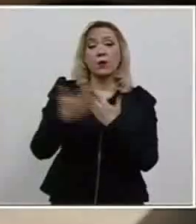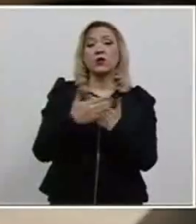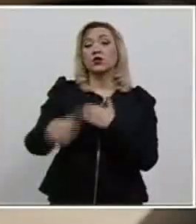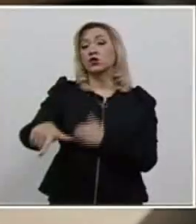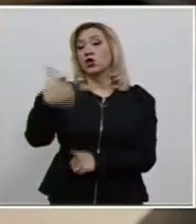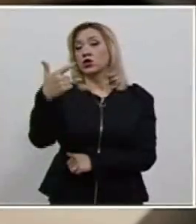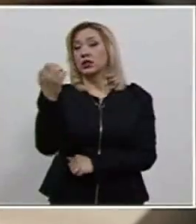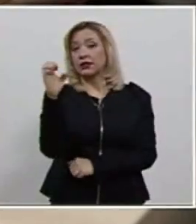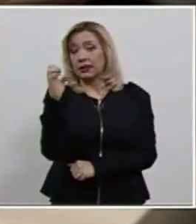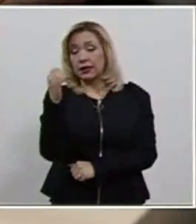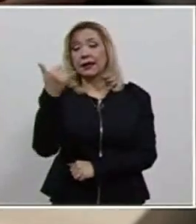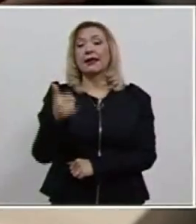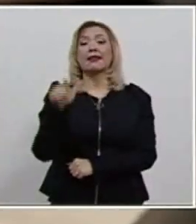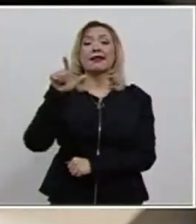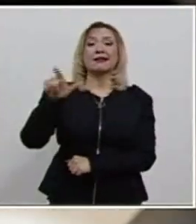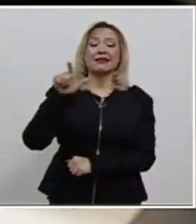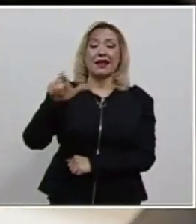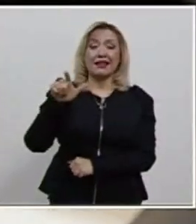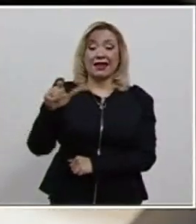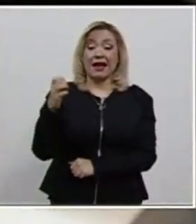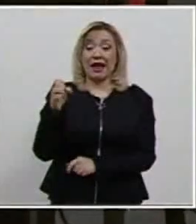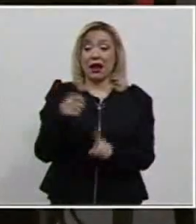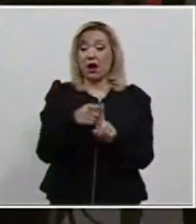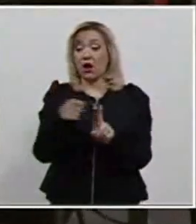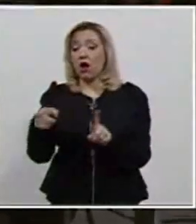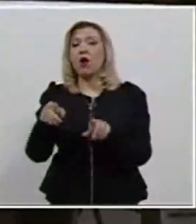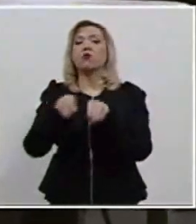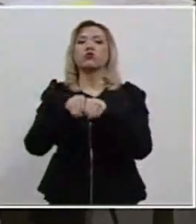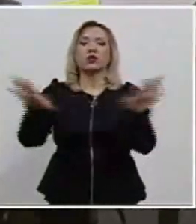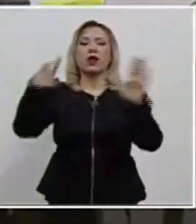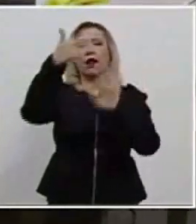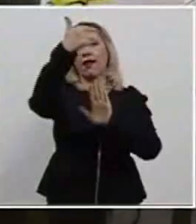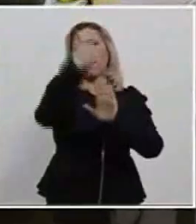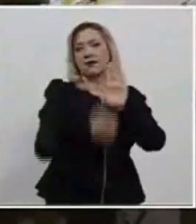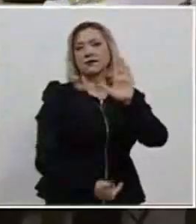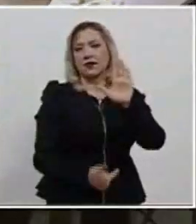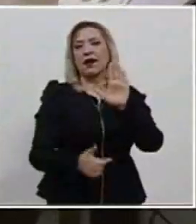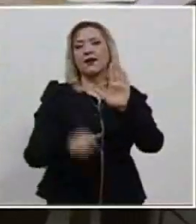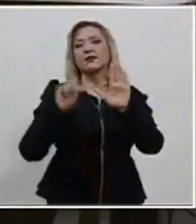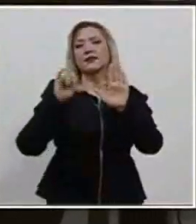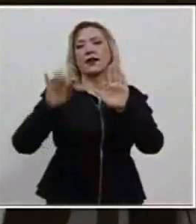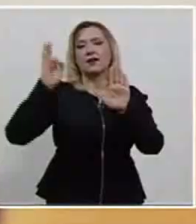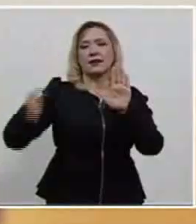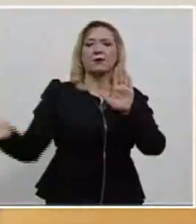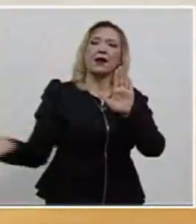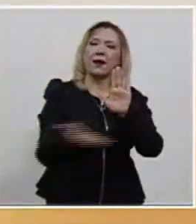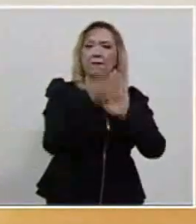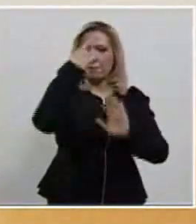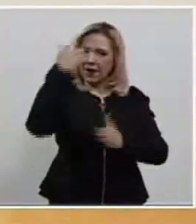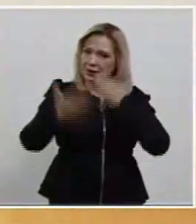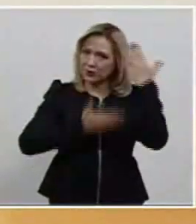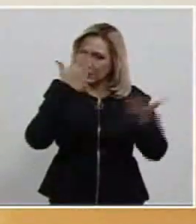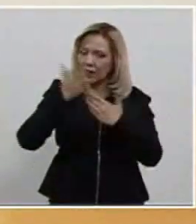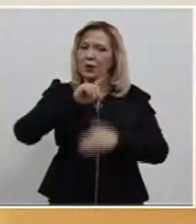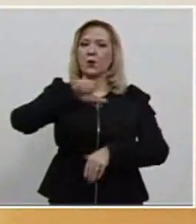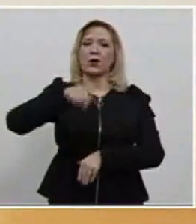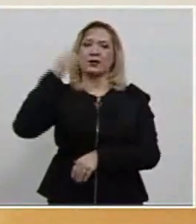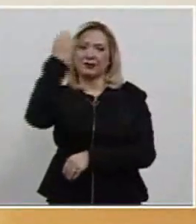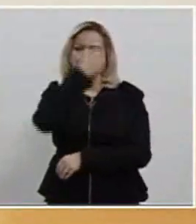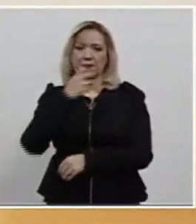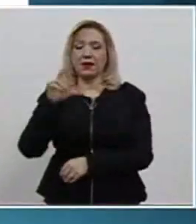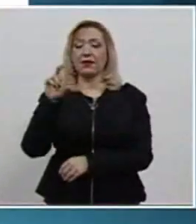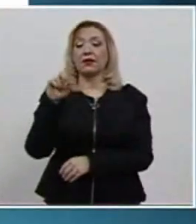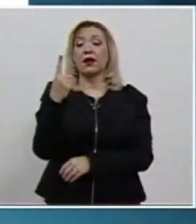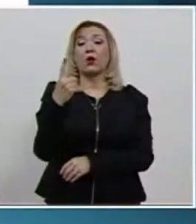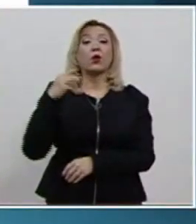de enero y el 17 del mismo mes se publicará la lista de personas admitidas al concurso. El 31 de marzo se